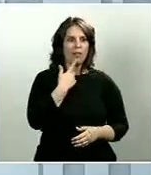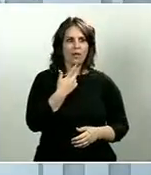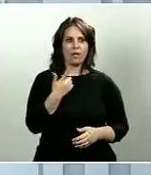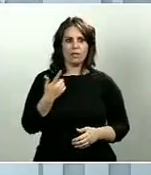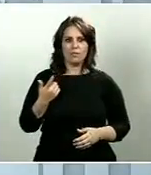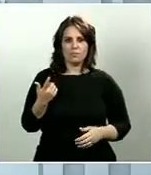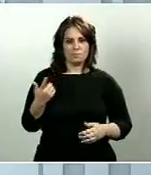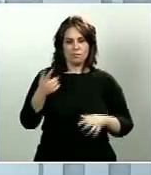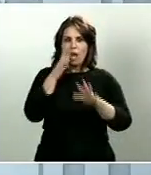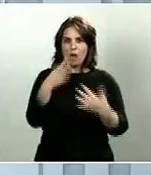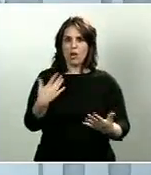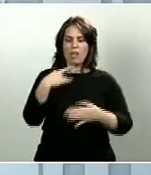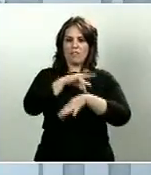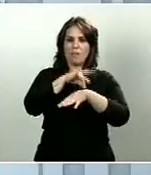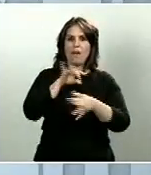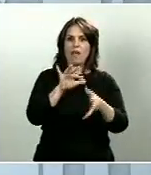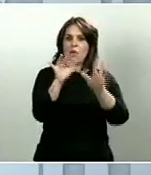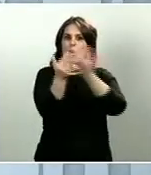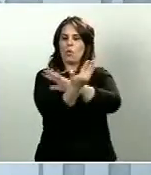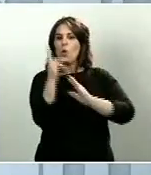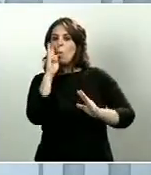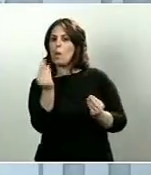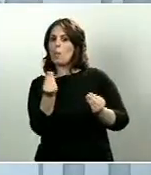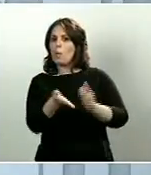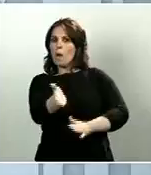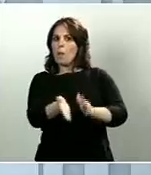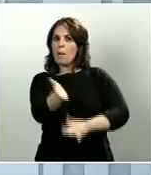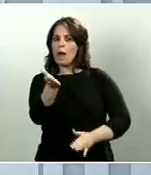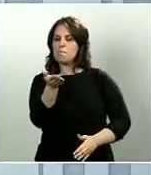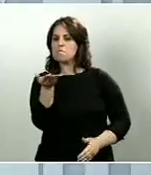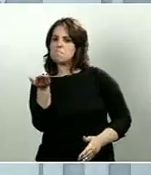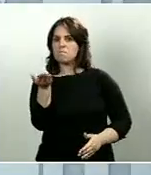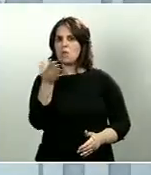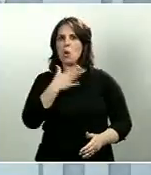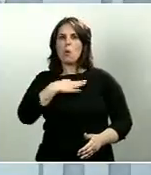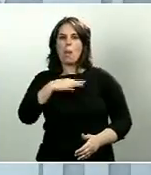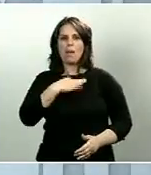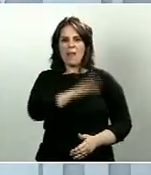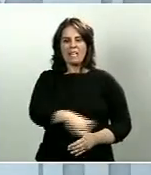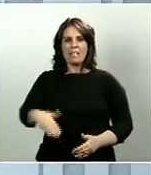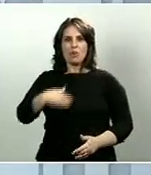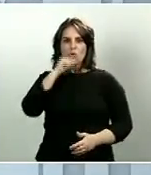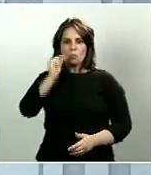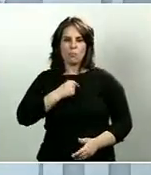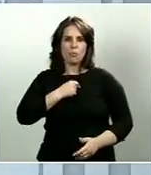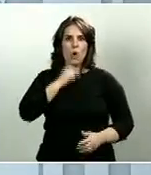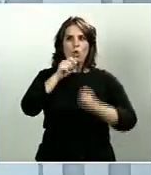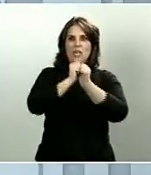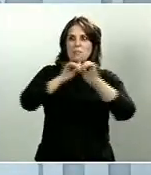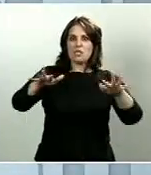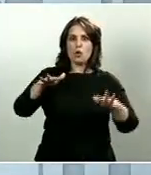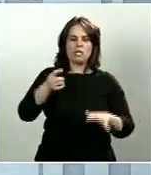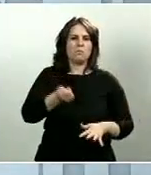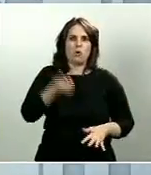de la enfermedad, la probabilidad de que estén contagiados o puedan transmitir el COVID-19 es realmente baja.